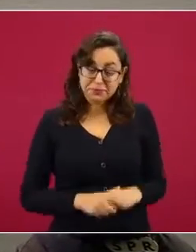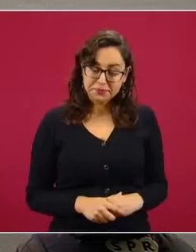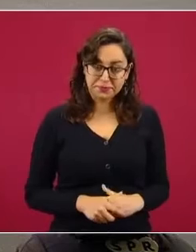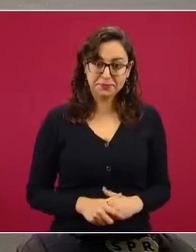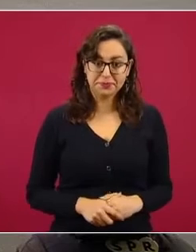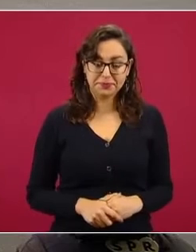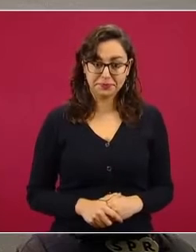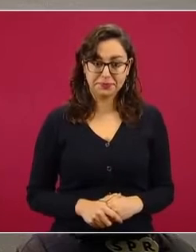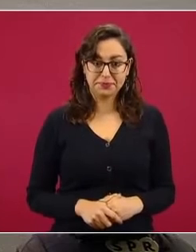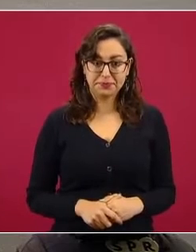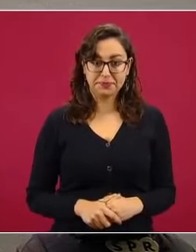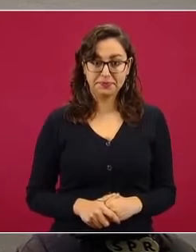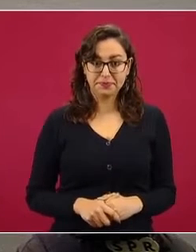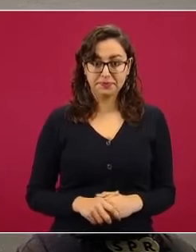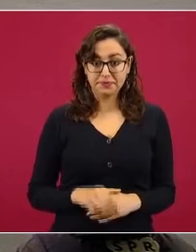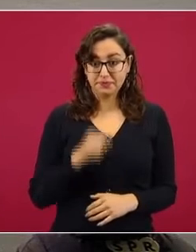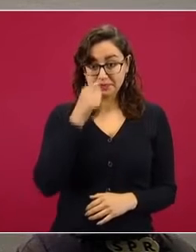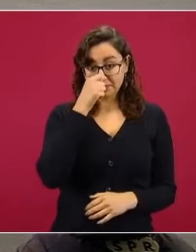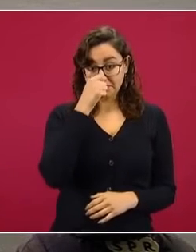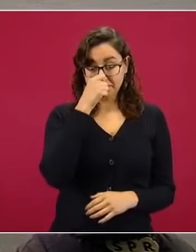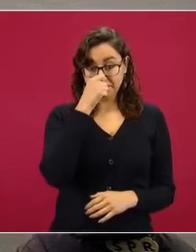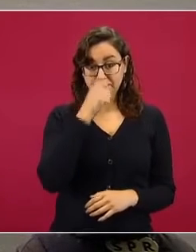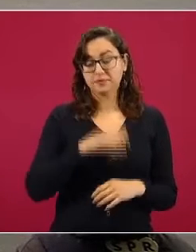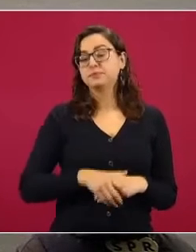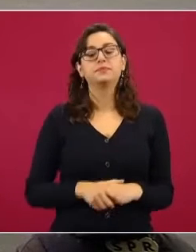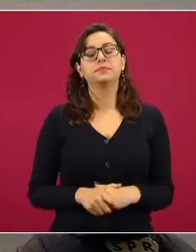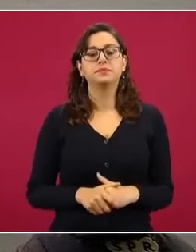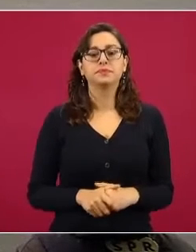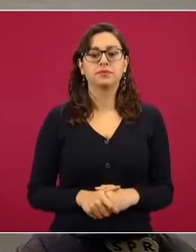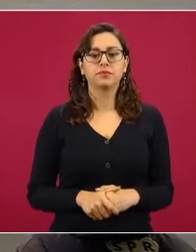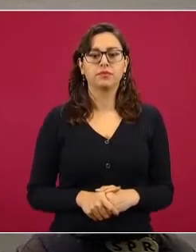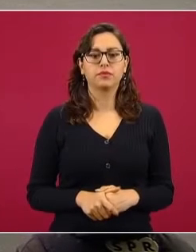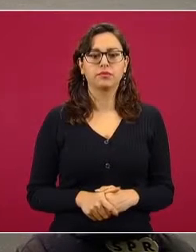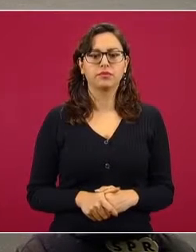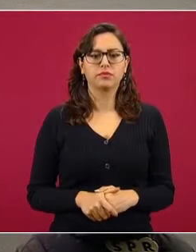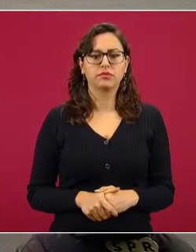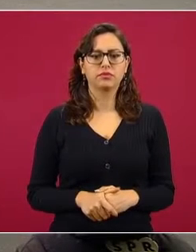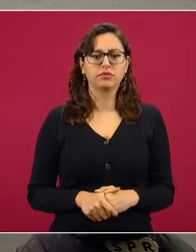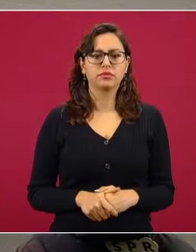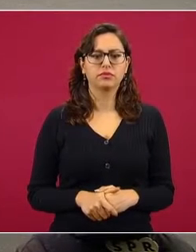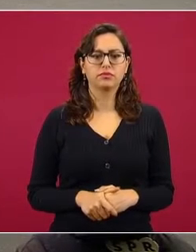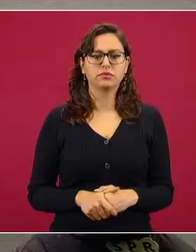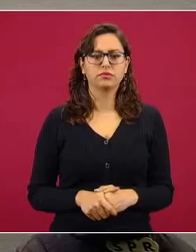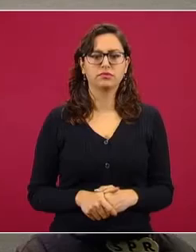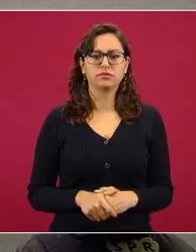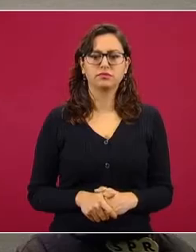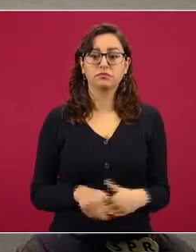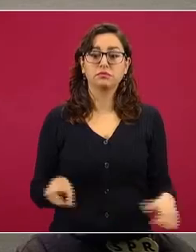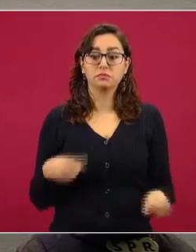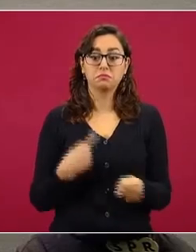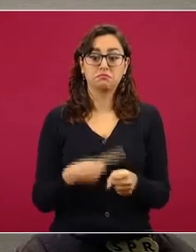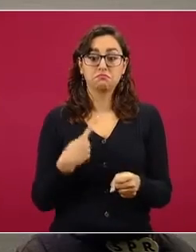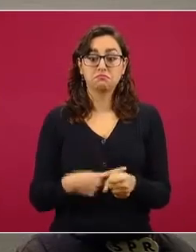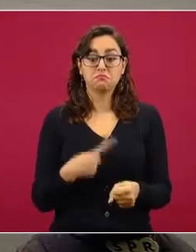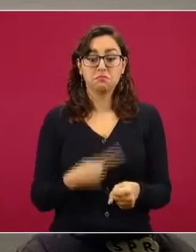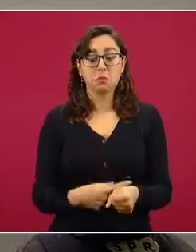han surgido los primeros casos de pacientes con síntomas prolongados